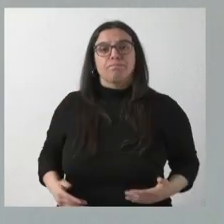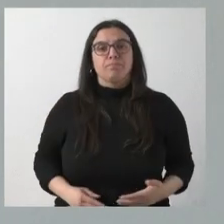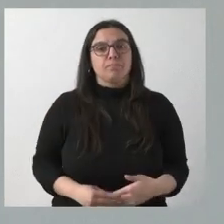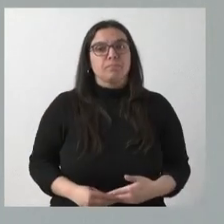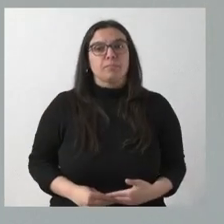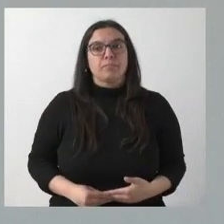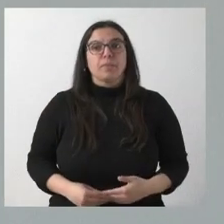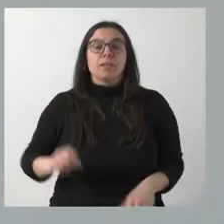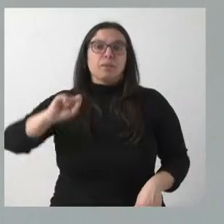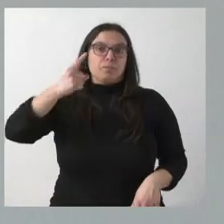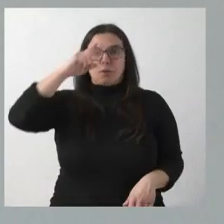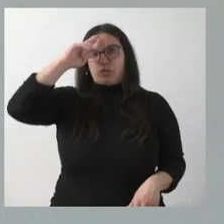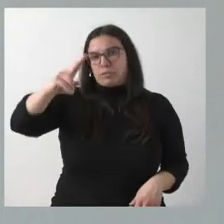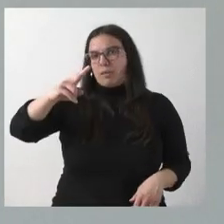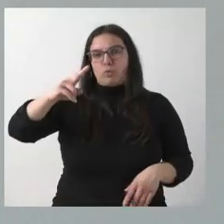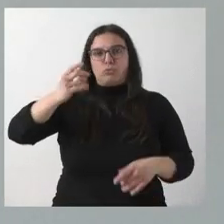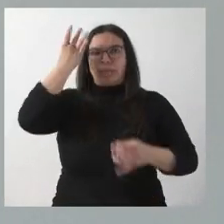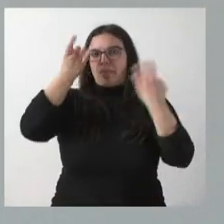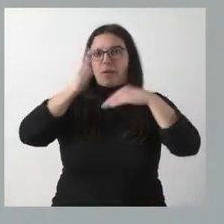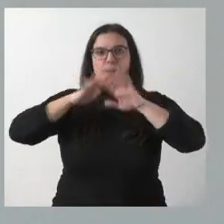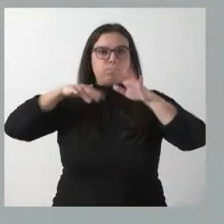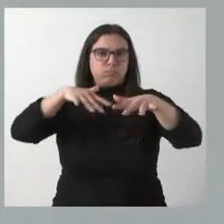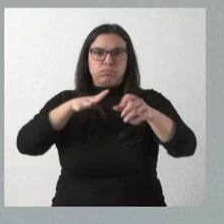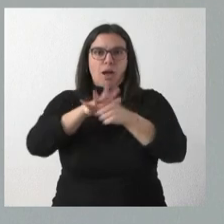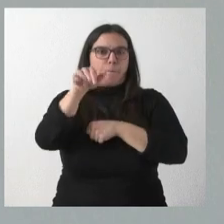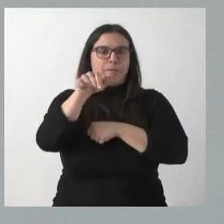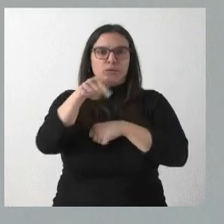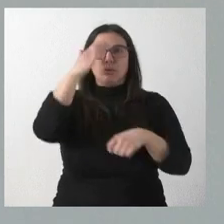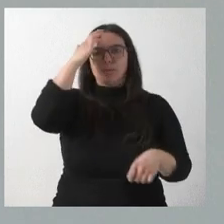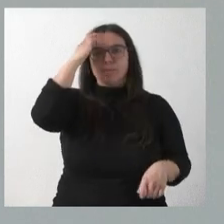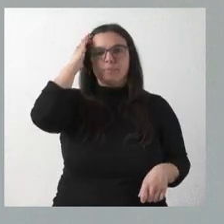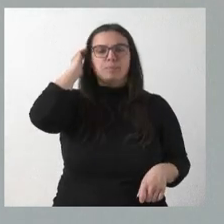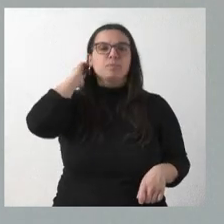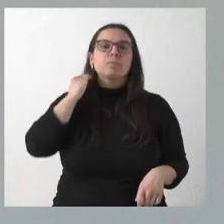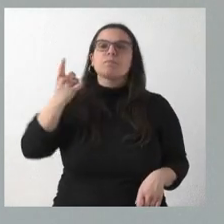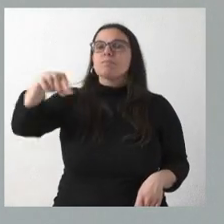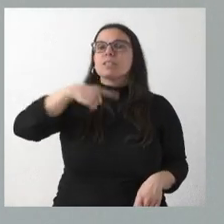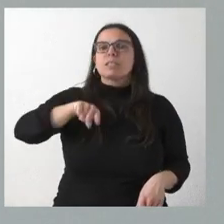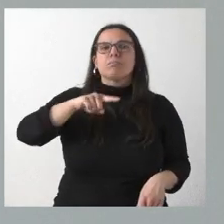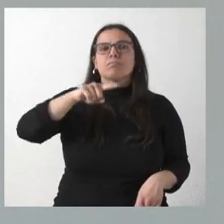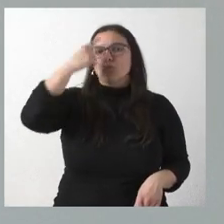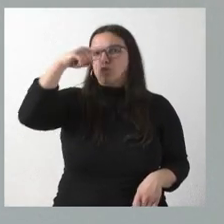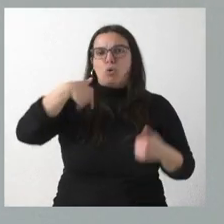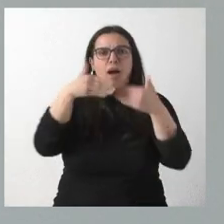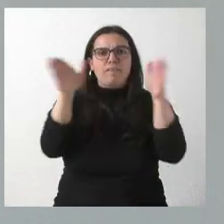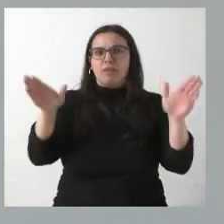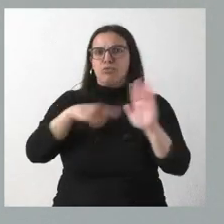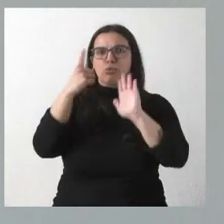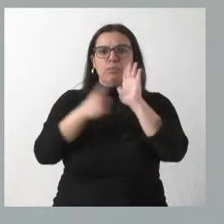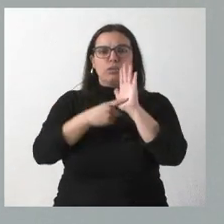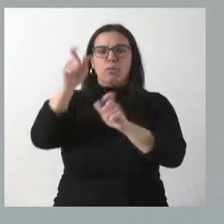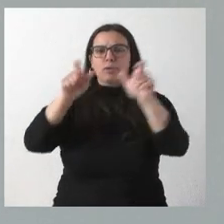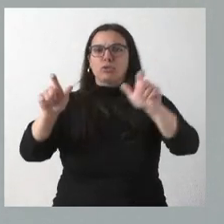Pues, primero, respetamos cualquier tipo de iniciativa en este ámbito. Saben ustedes que tenemos las puertas absolutamente abiertas a los